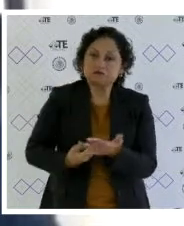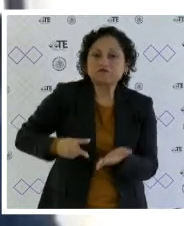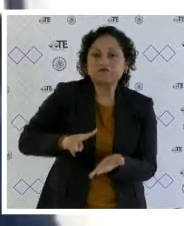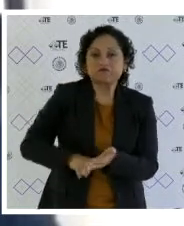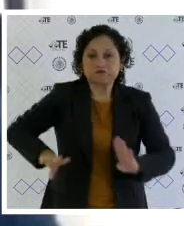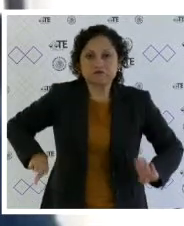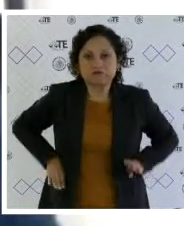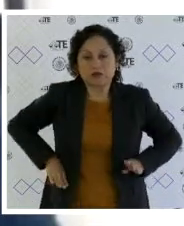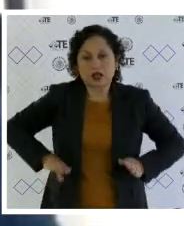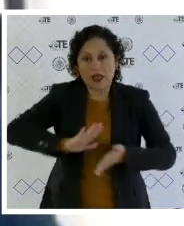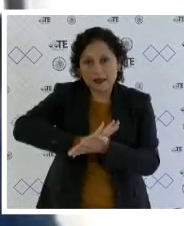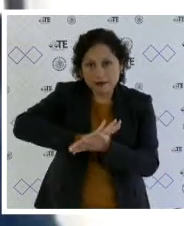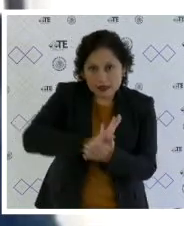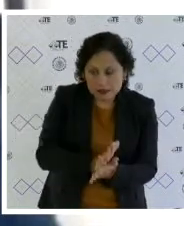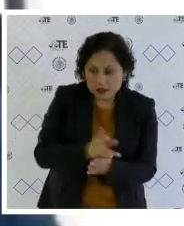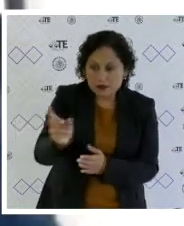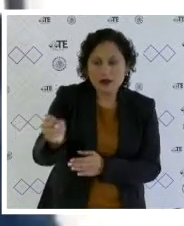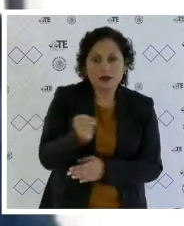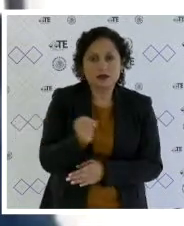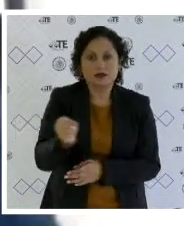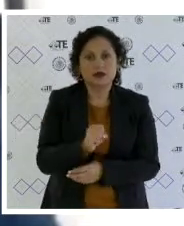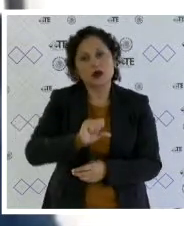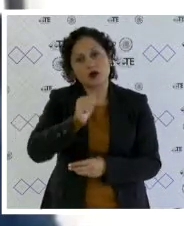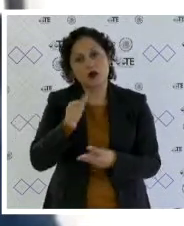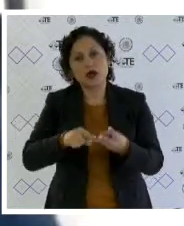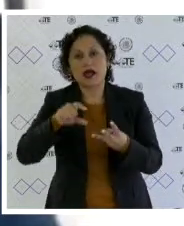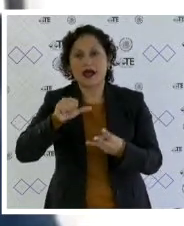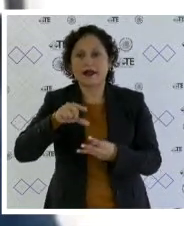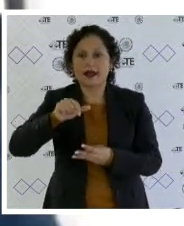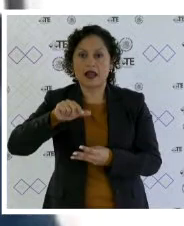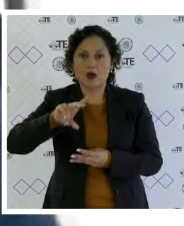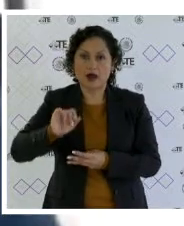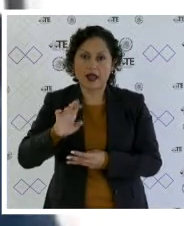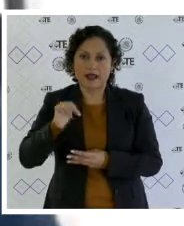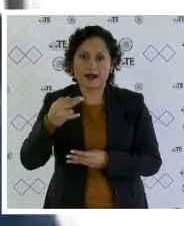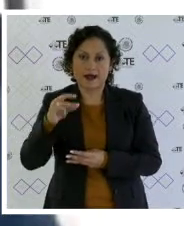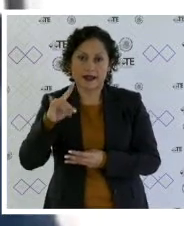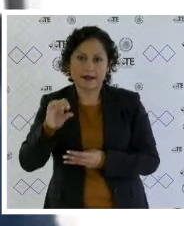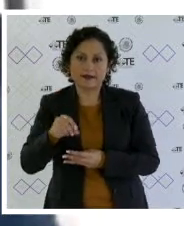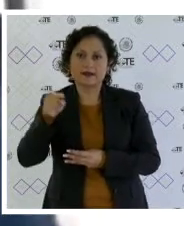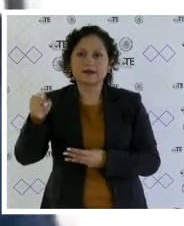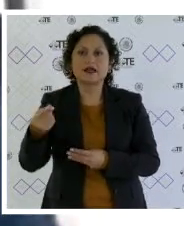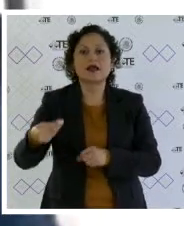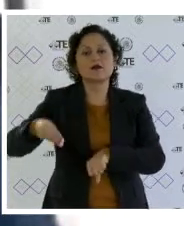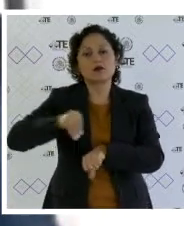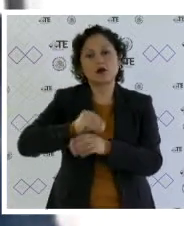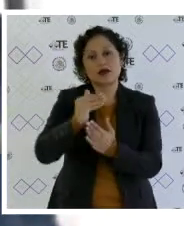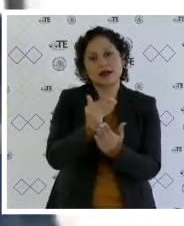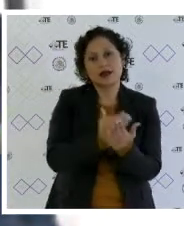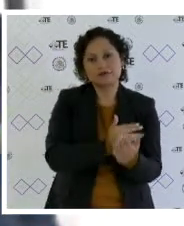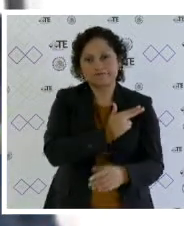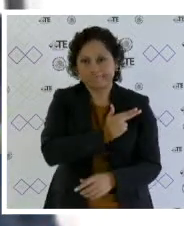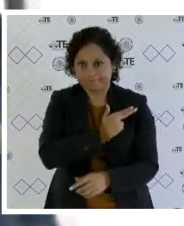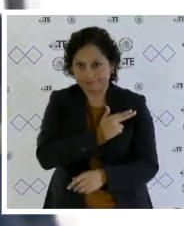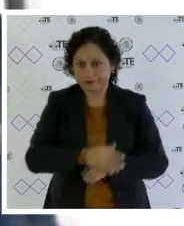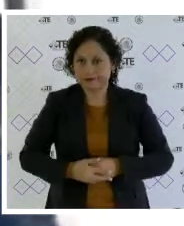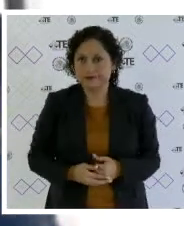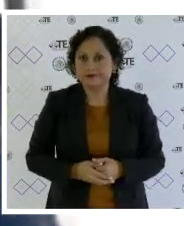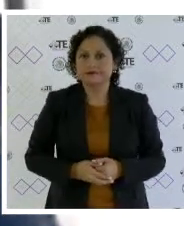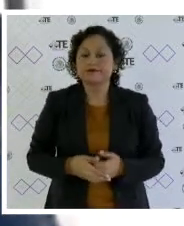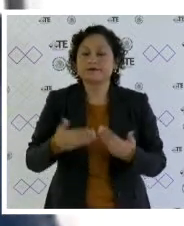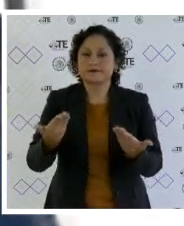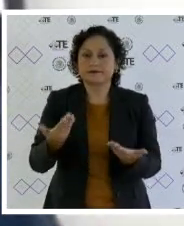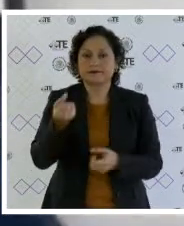discriminación y Ana Laura Hernández Murillo sea integrada a la lista de reserva. Será la cuenta magistradas,